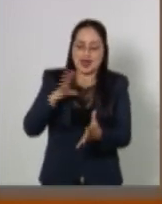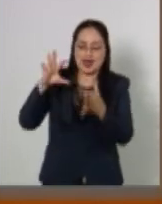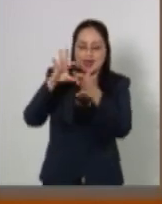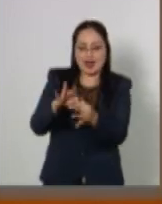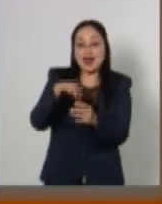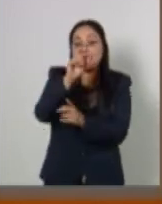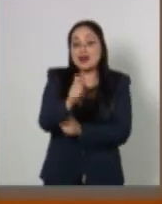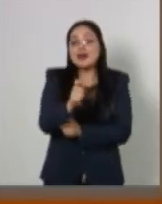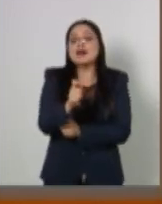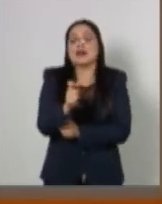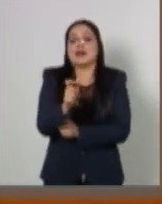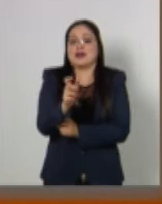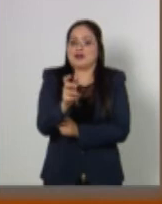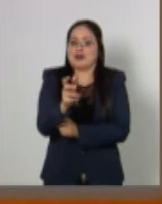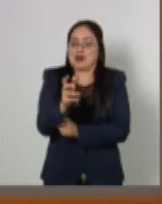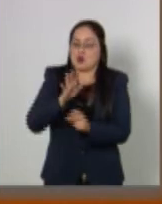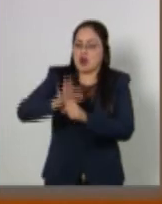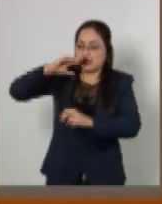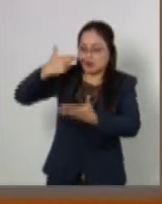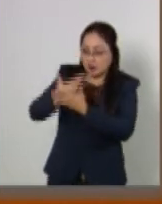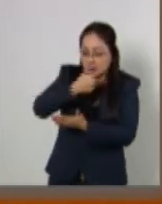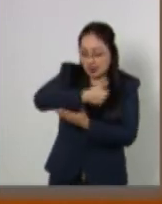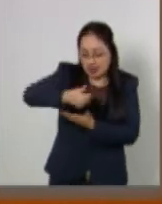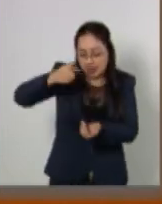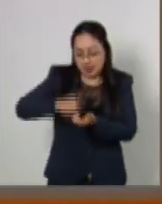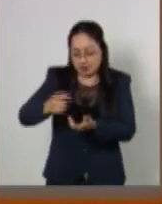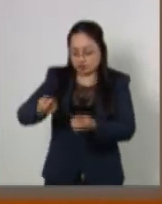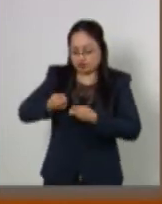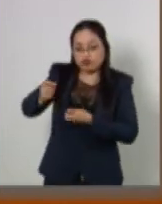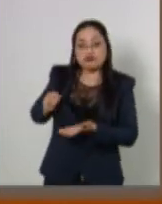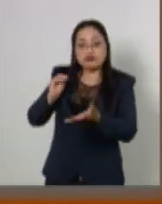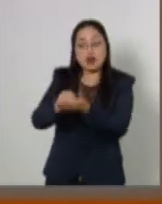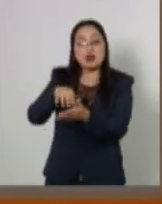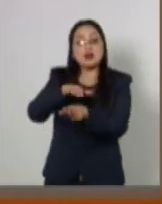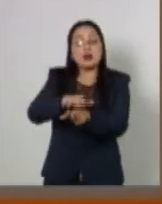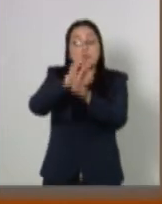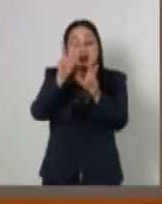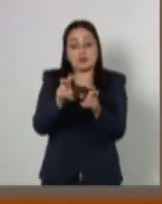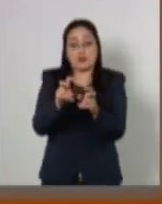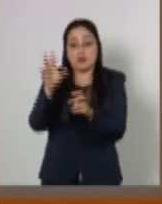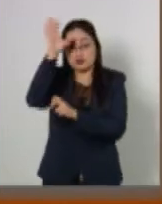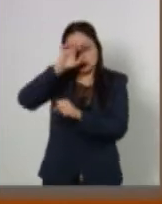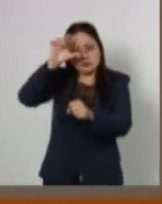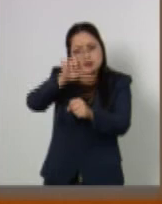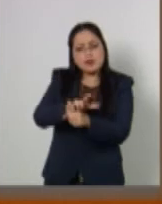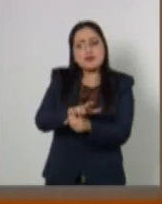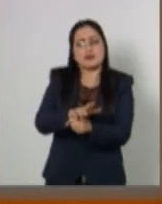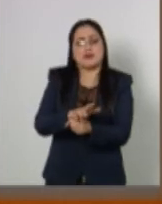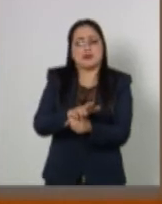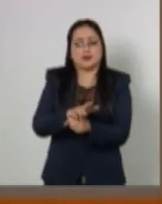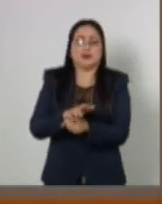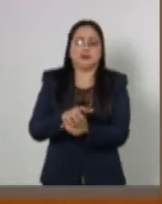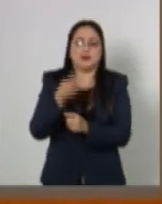cuáles son las facultades y responsabilidades que estamos confiriendo en materia de cultura. En este